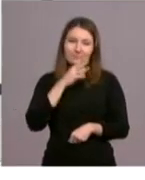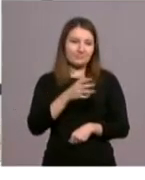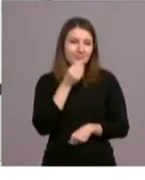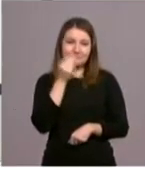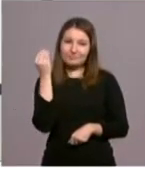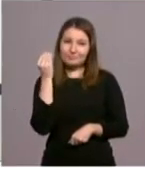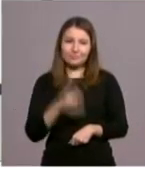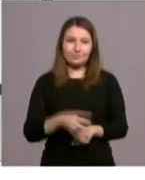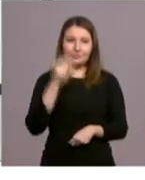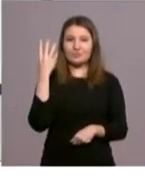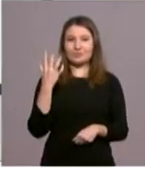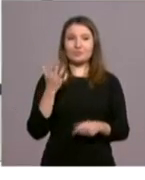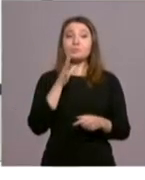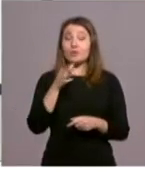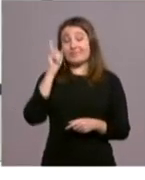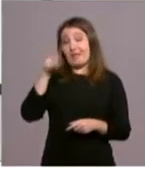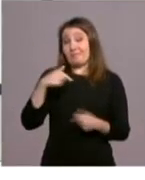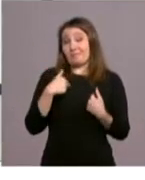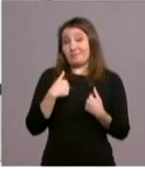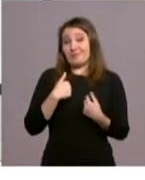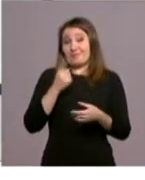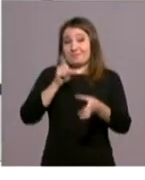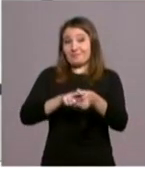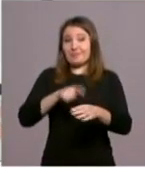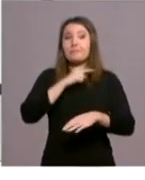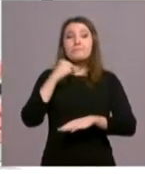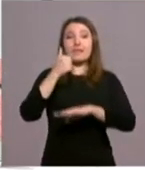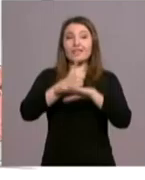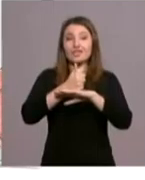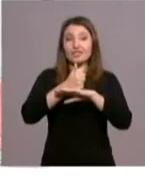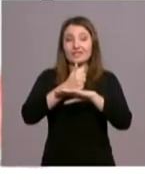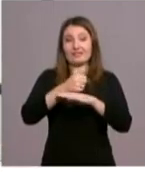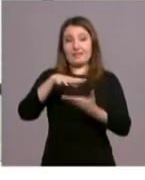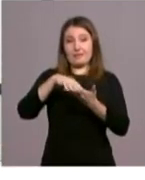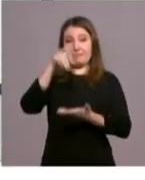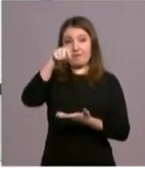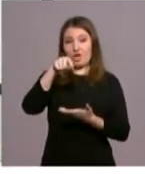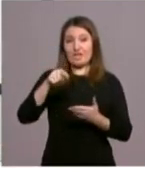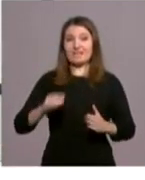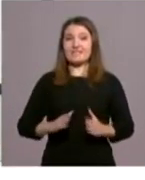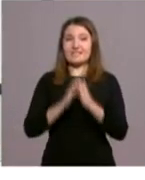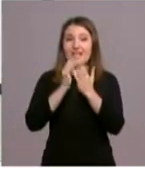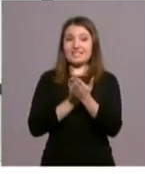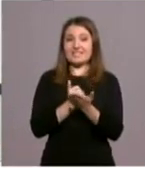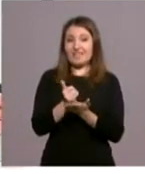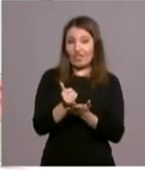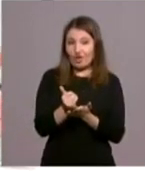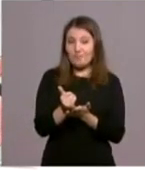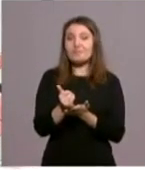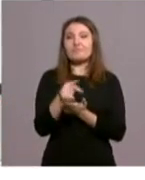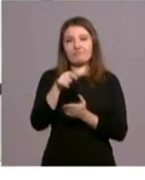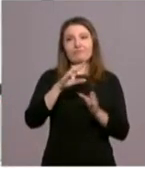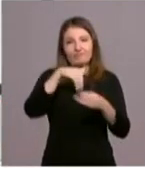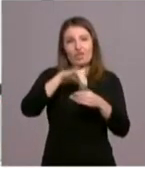Porque además, pues como sabes, yo soy párroco de la colegiata de San Isidro y ahí tengo dos hermandades bastante grandes